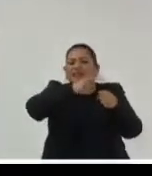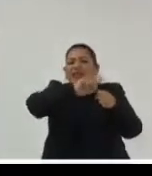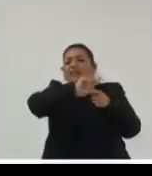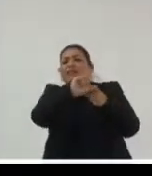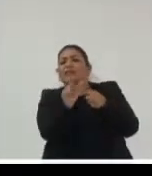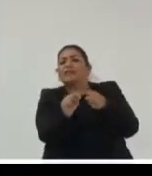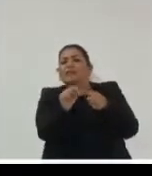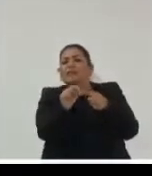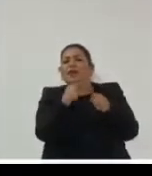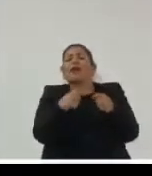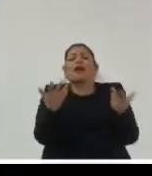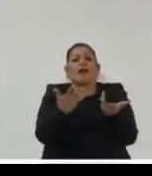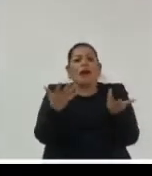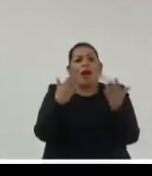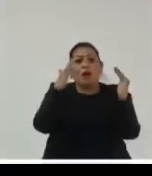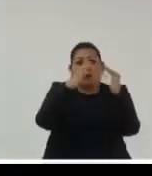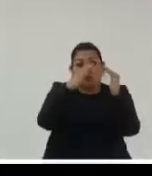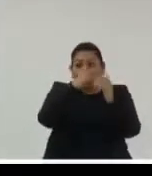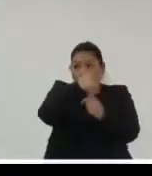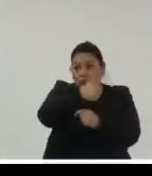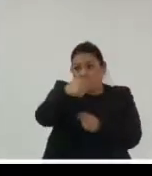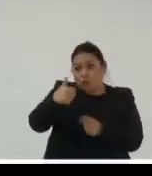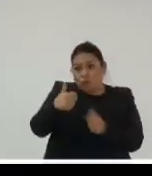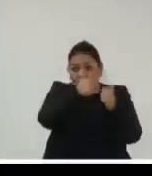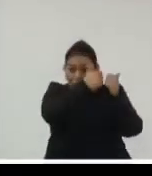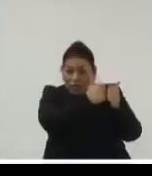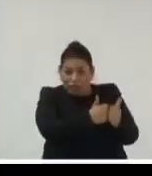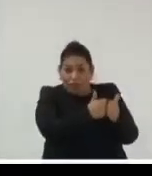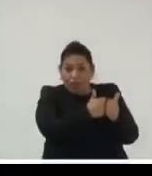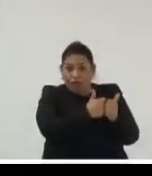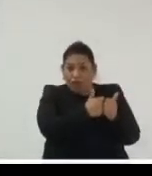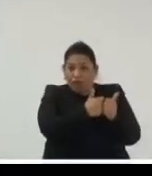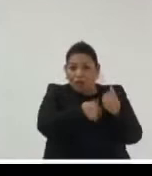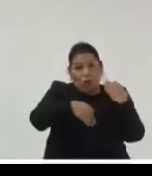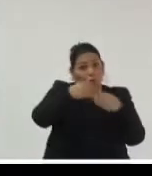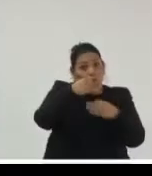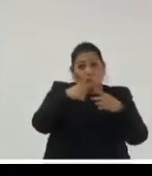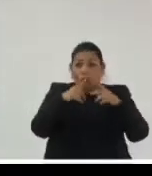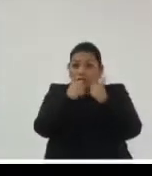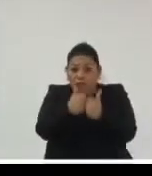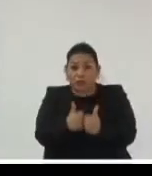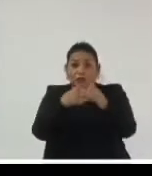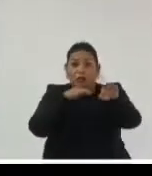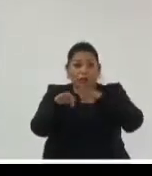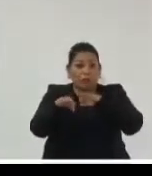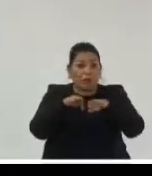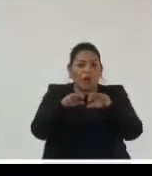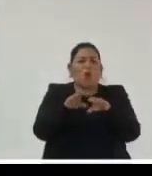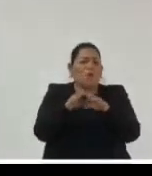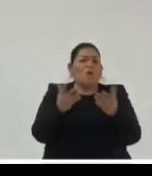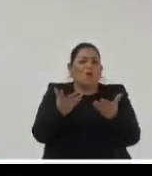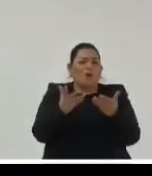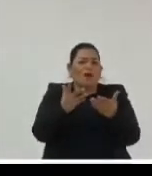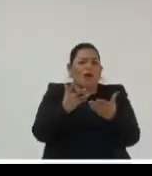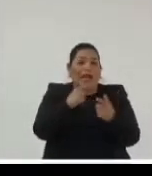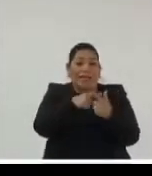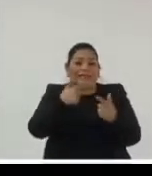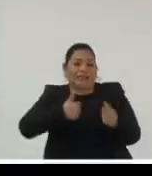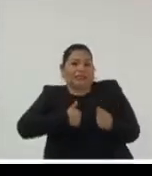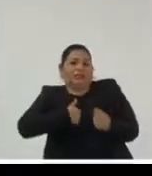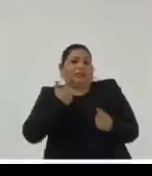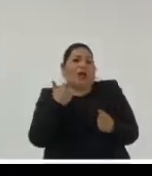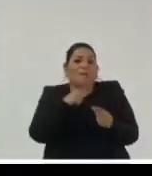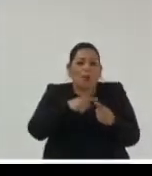porque la verdad es que aquí también es duro pero podemos sacarle provecho y eso es eso es algo que quería decir para empezar